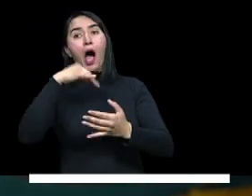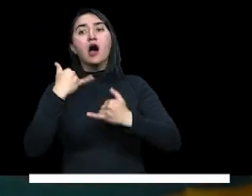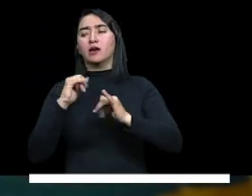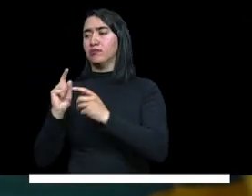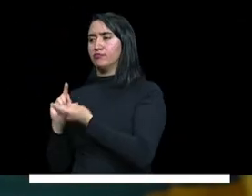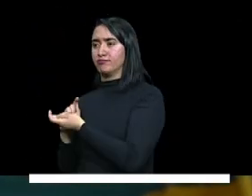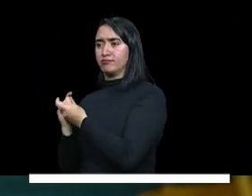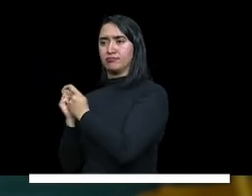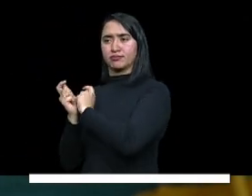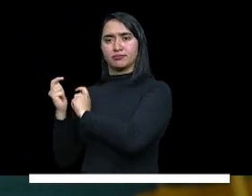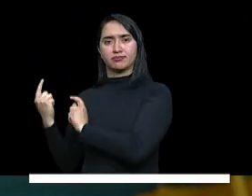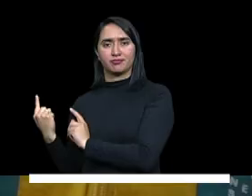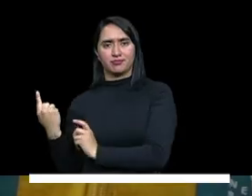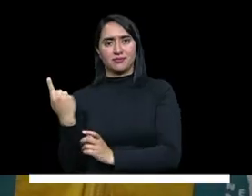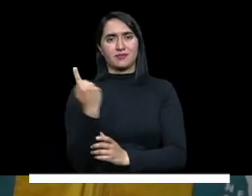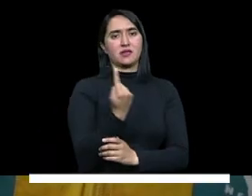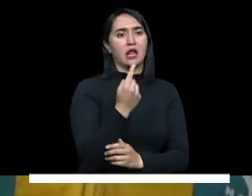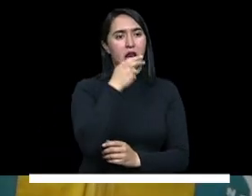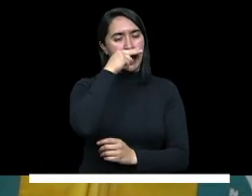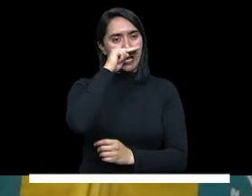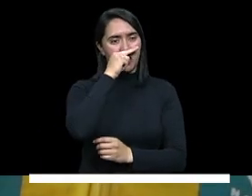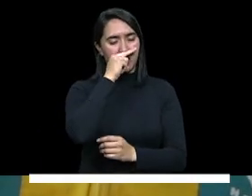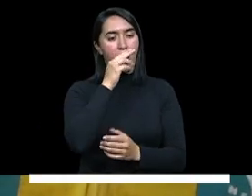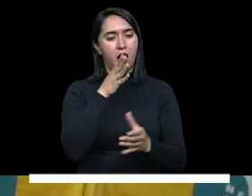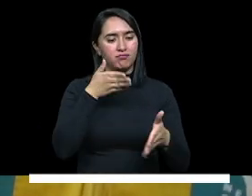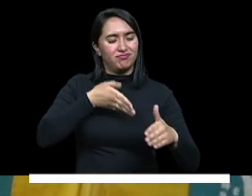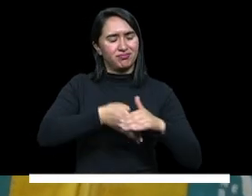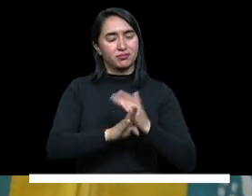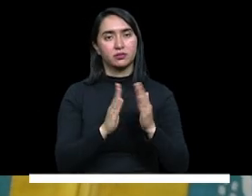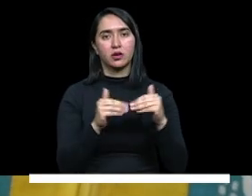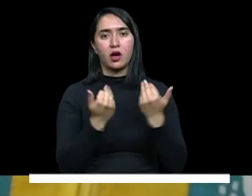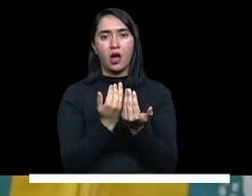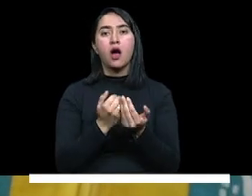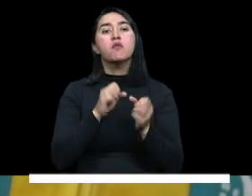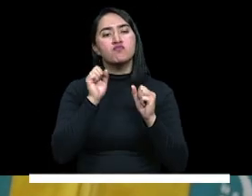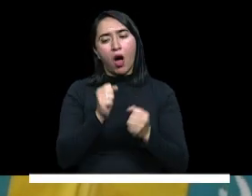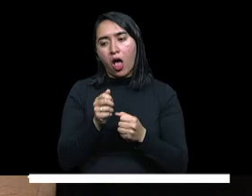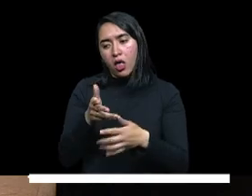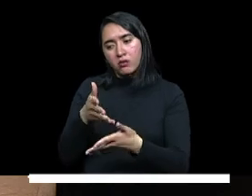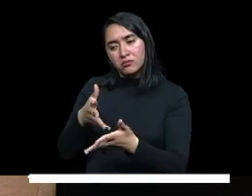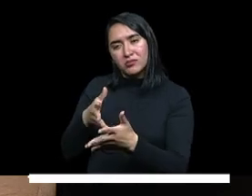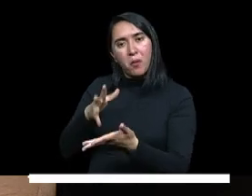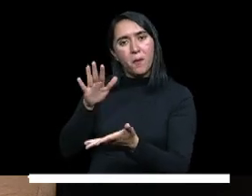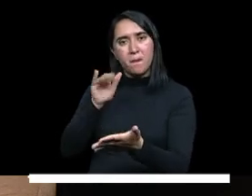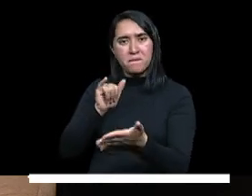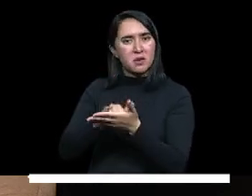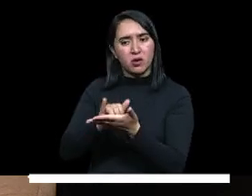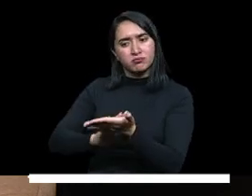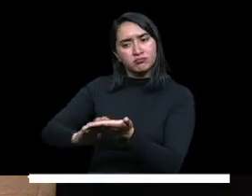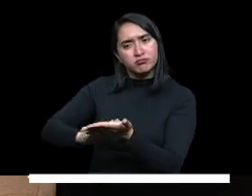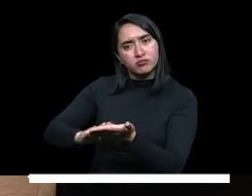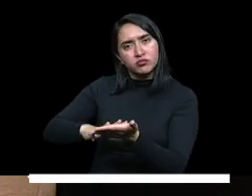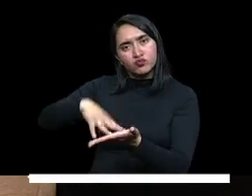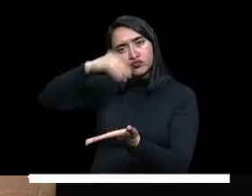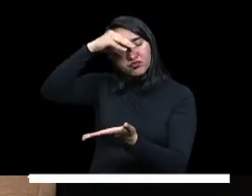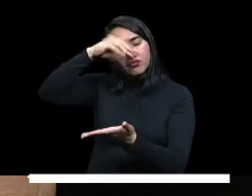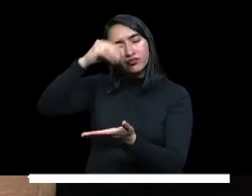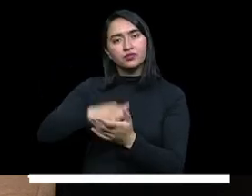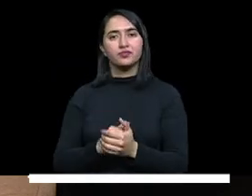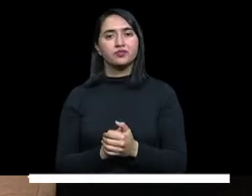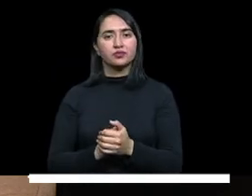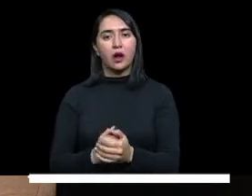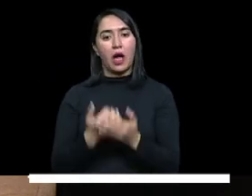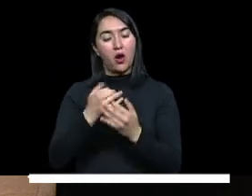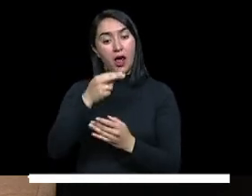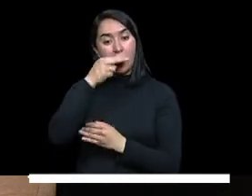les acoge reconociendo esos rezagos. Estamos triplicando el número de niños y niñas de 3